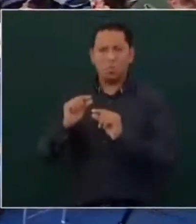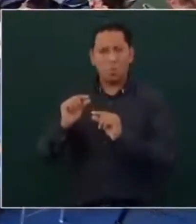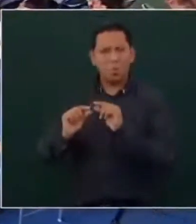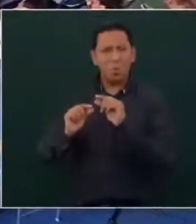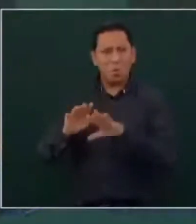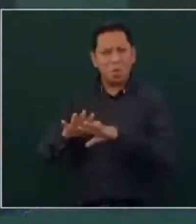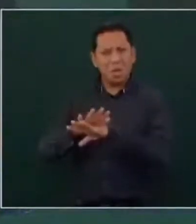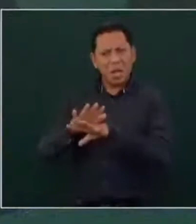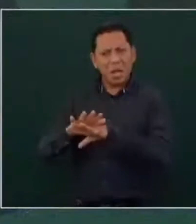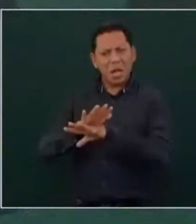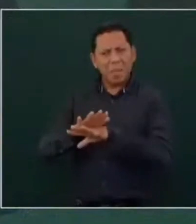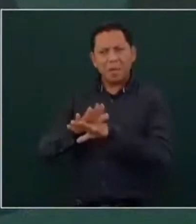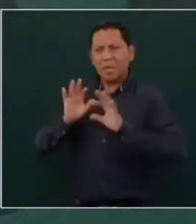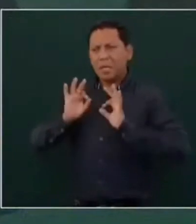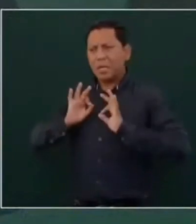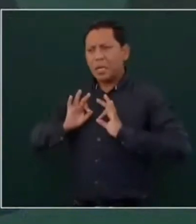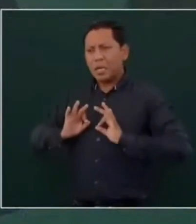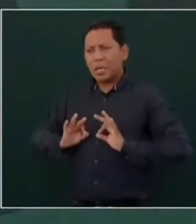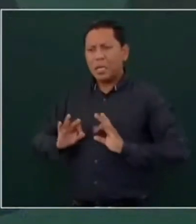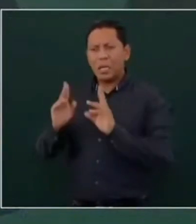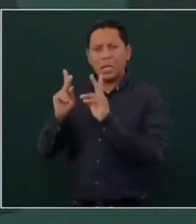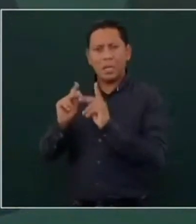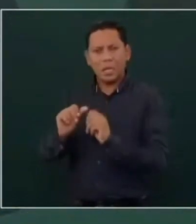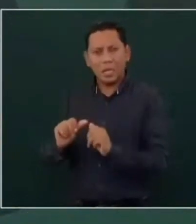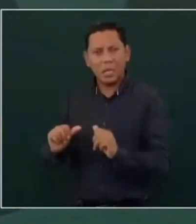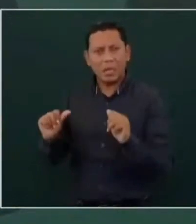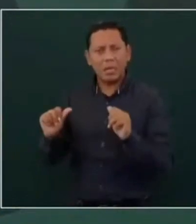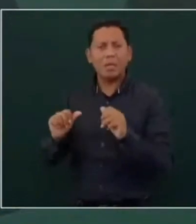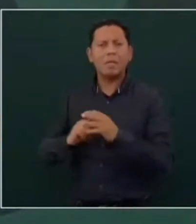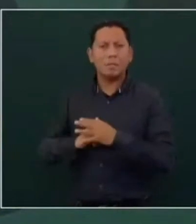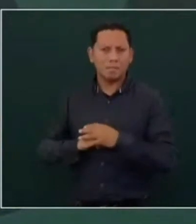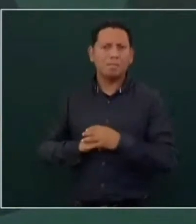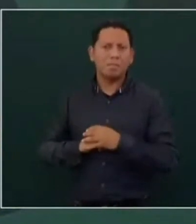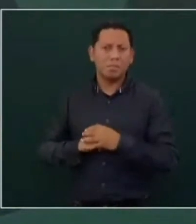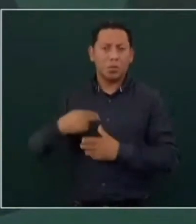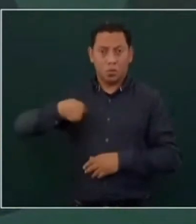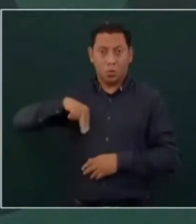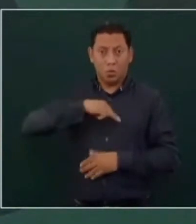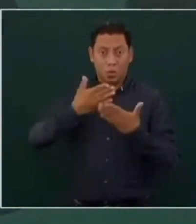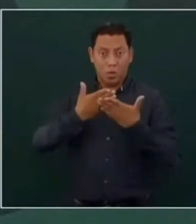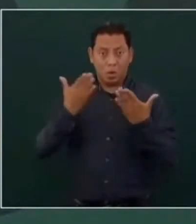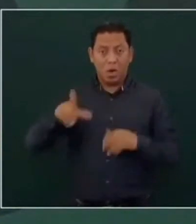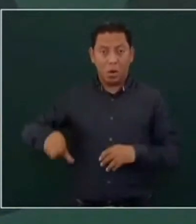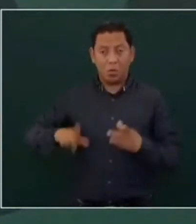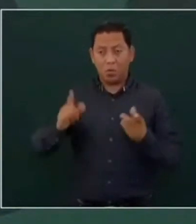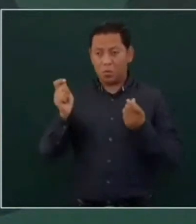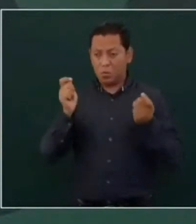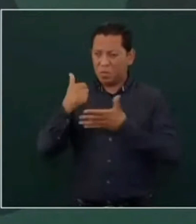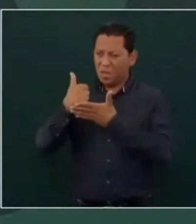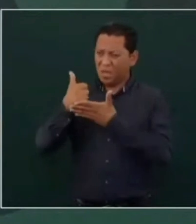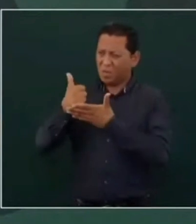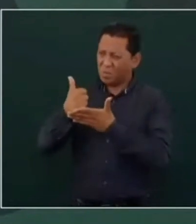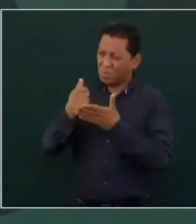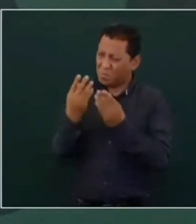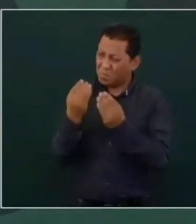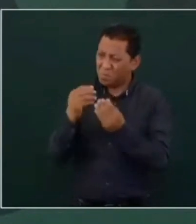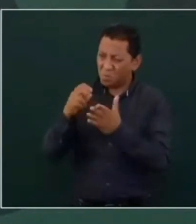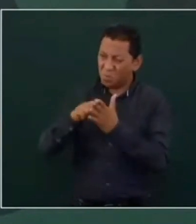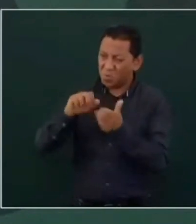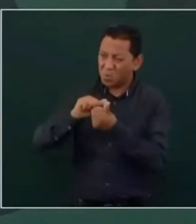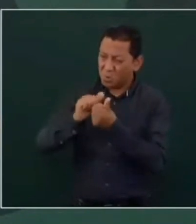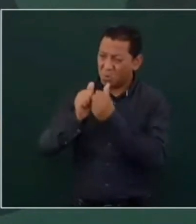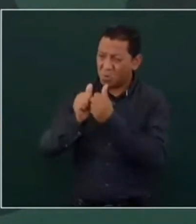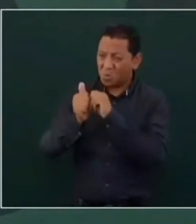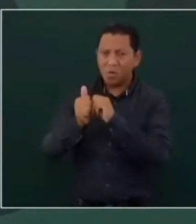la estabilidad la paz creo que nosotros hemos ayudado mucho porque en